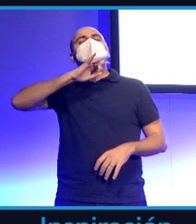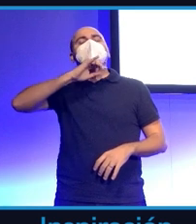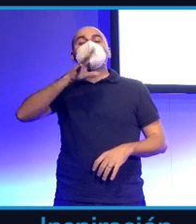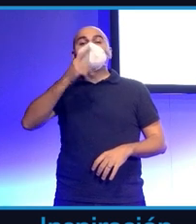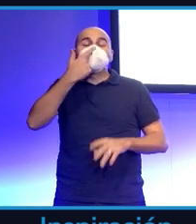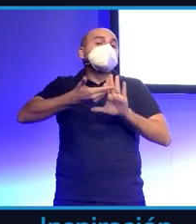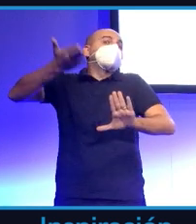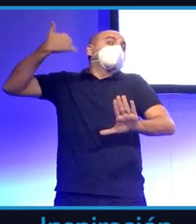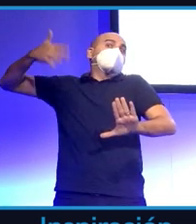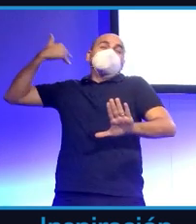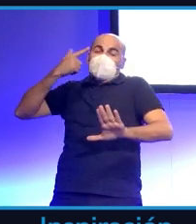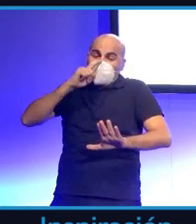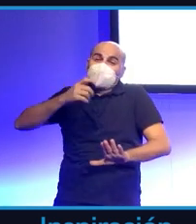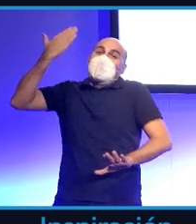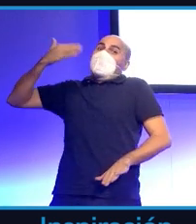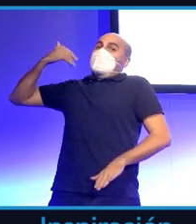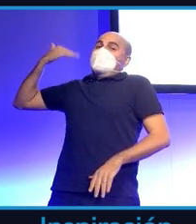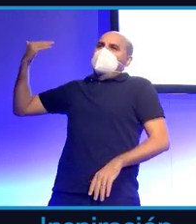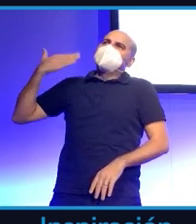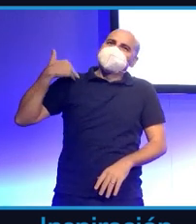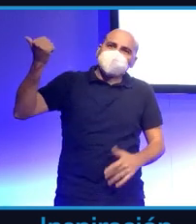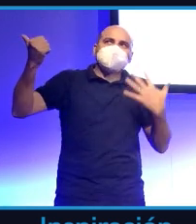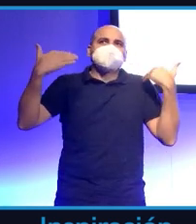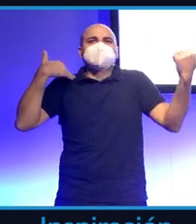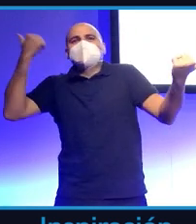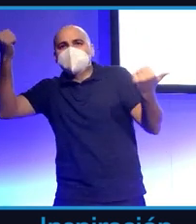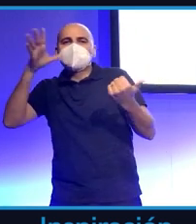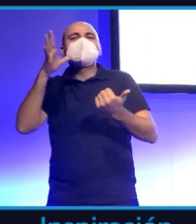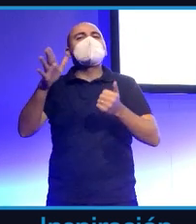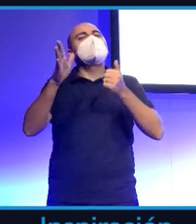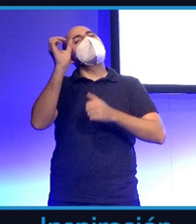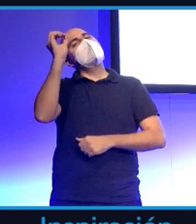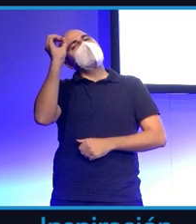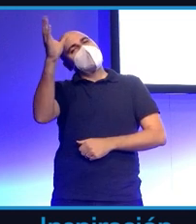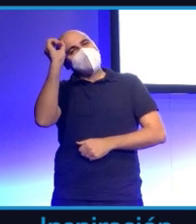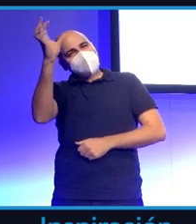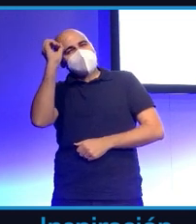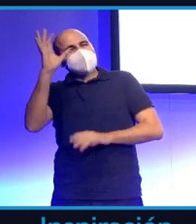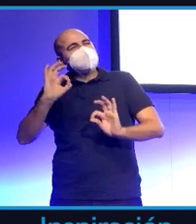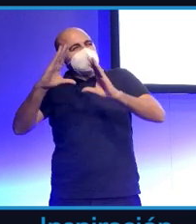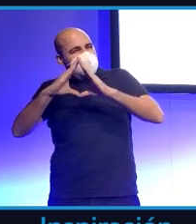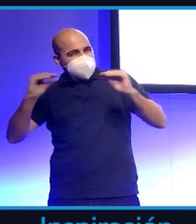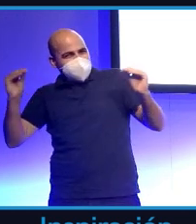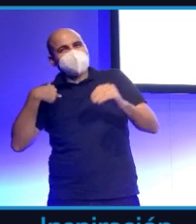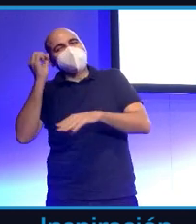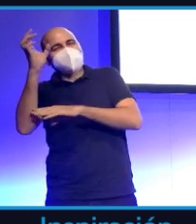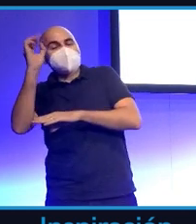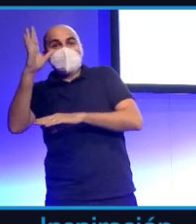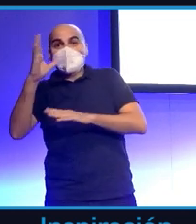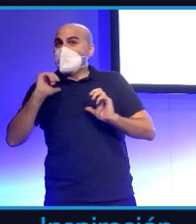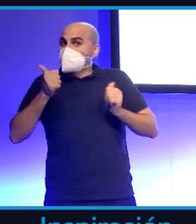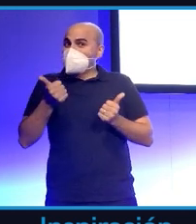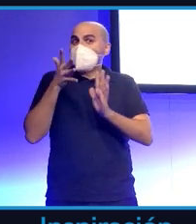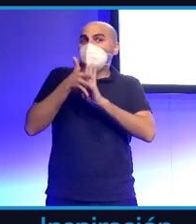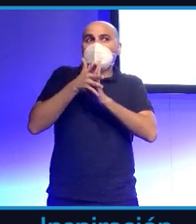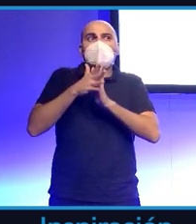charlas en universidades de periodismo y eso acababa normalmente mal porque